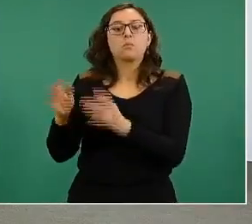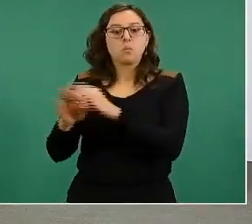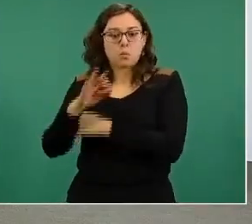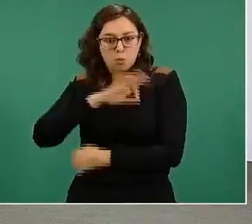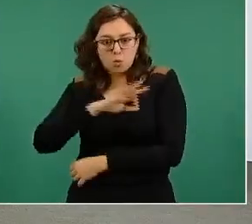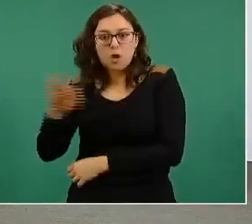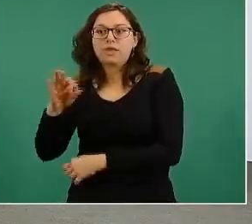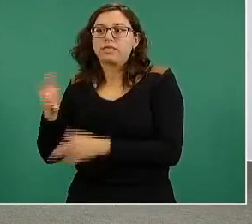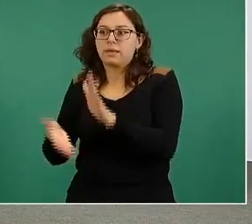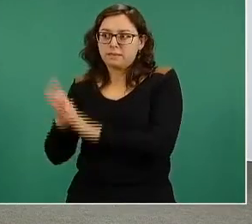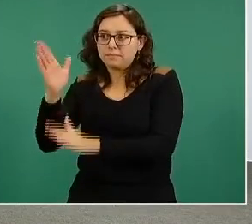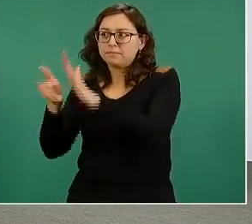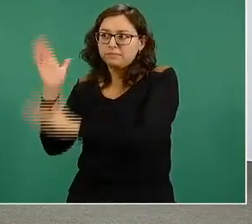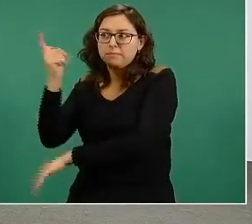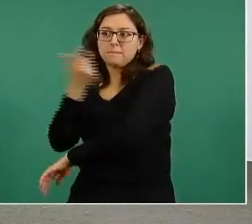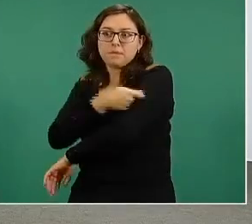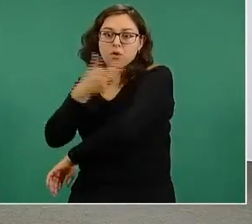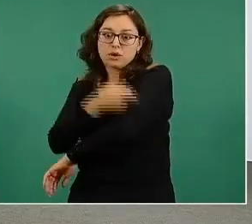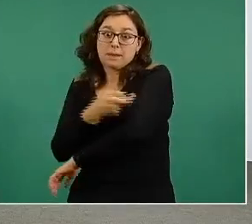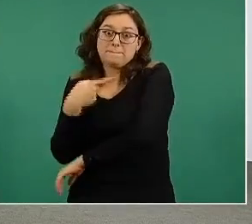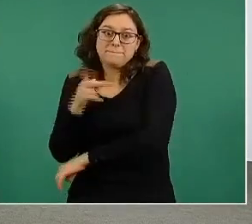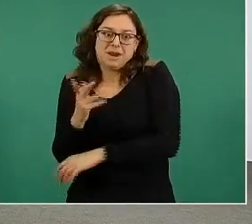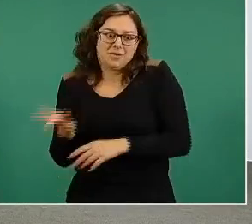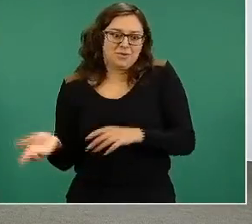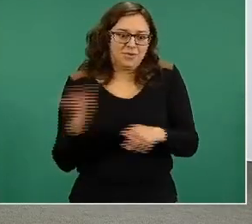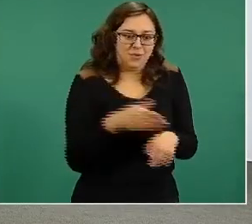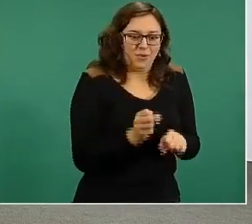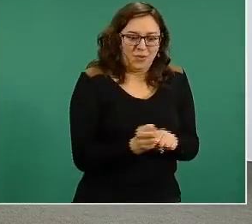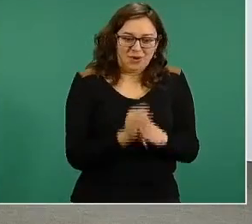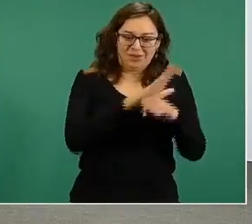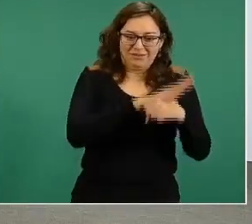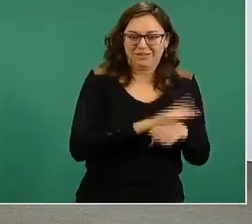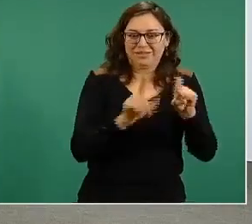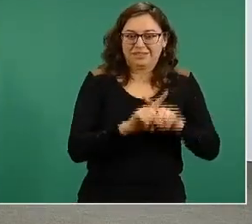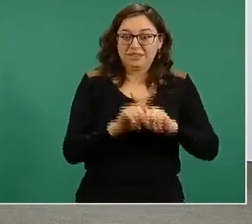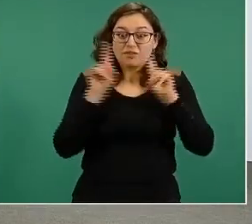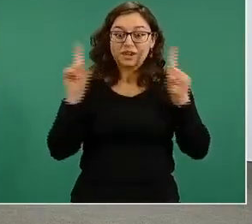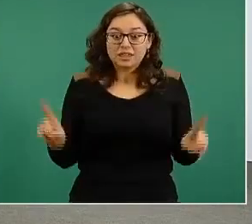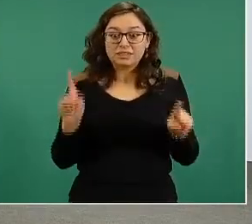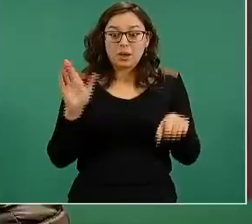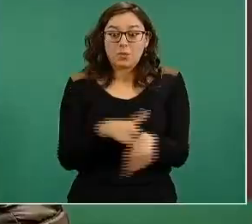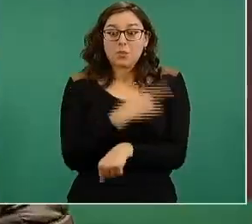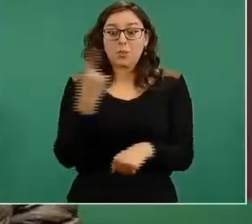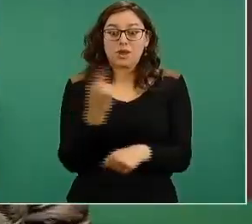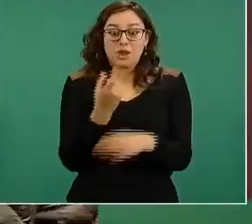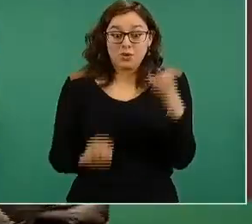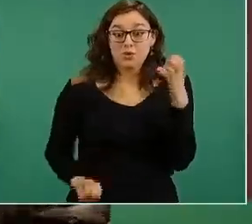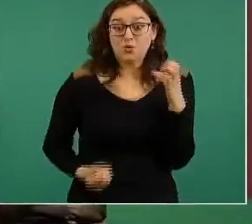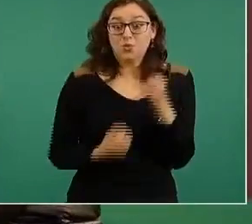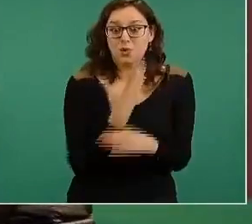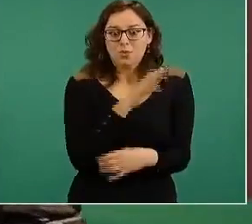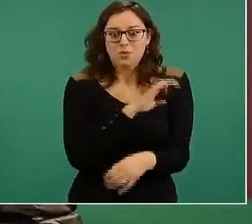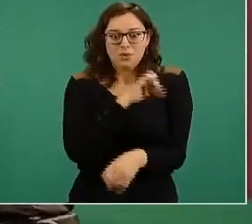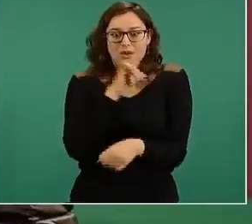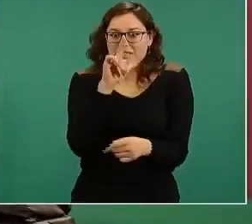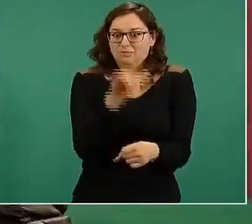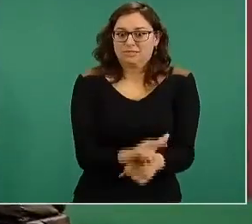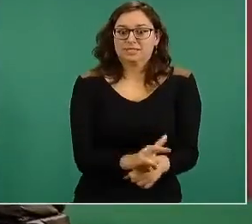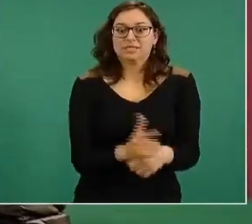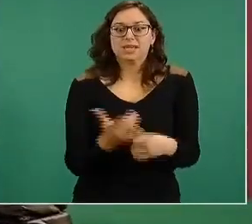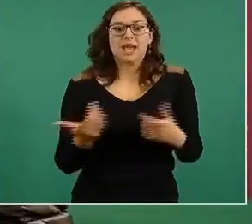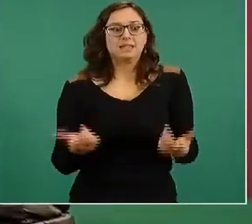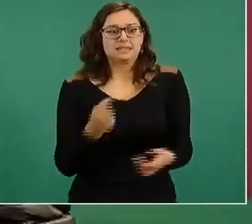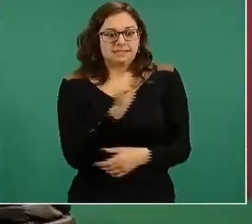En este caso no, en este caso es muy diferente, es un operativo no sólo de la Secretaría de Salud y muy particularmente del